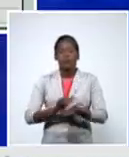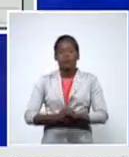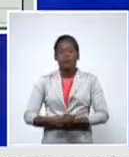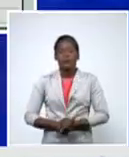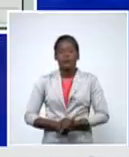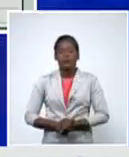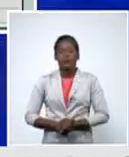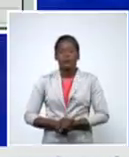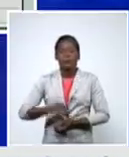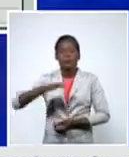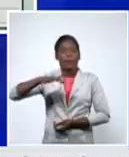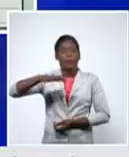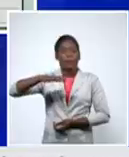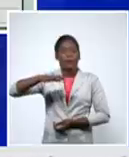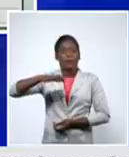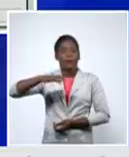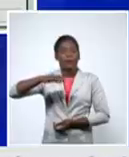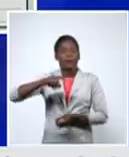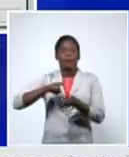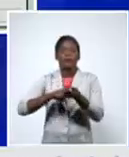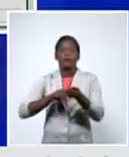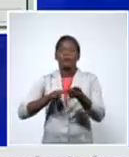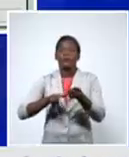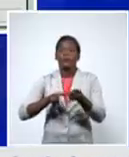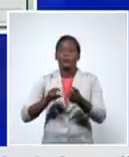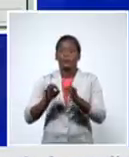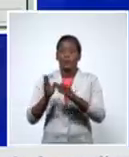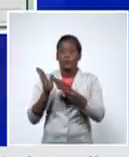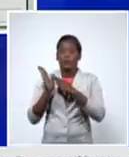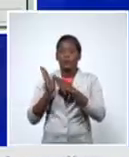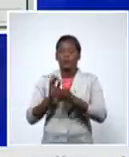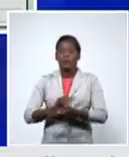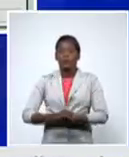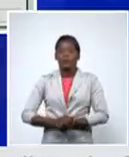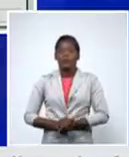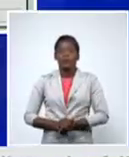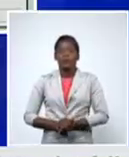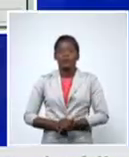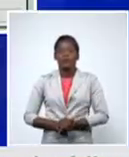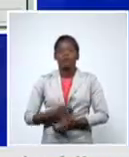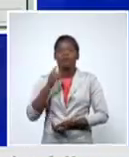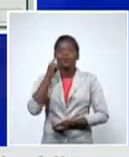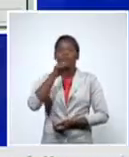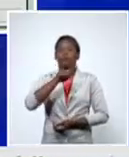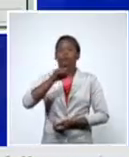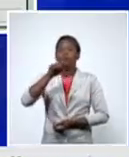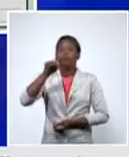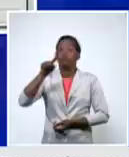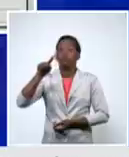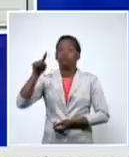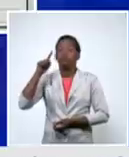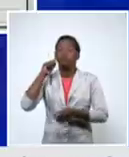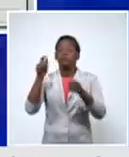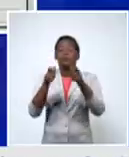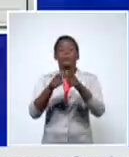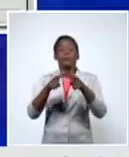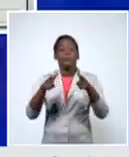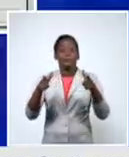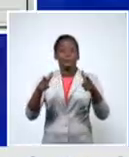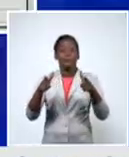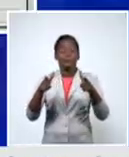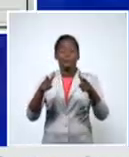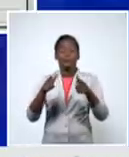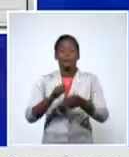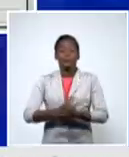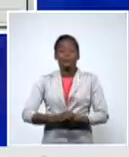Pinar de Río ahí está alta todavía la incidencia el número de casos perdón